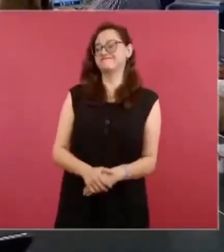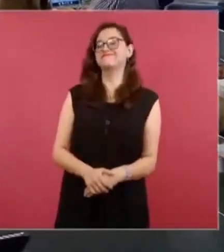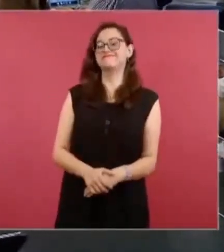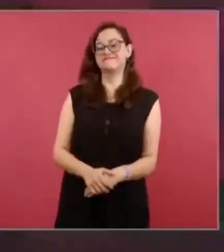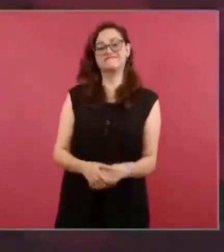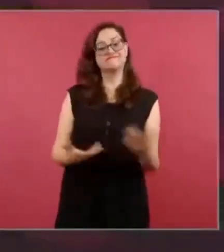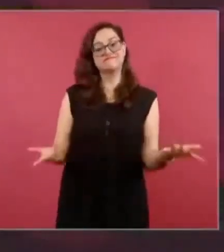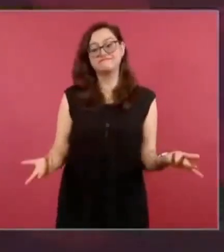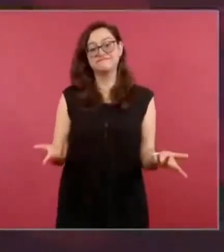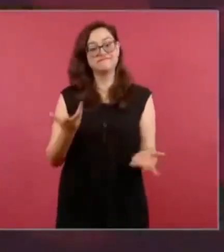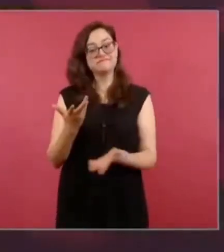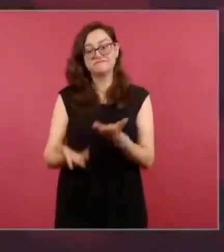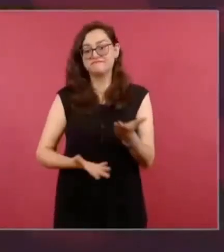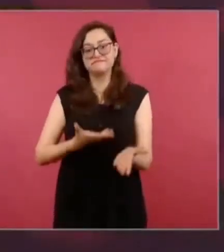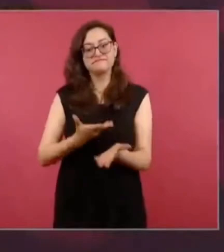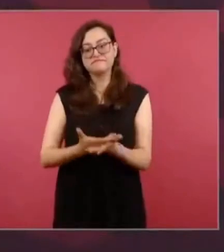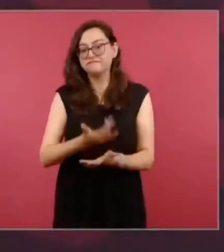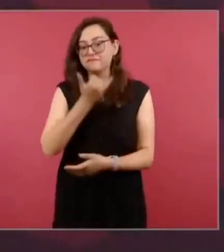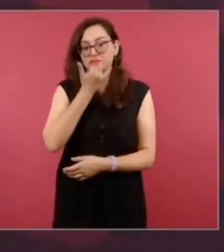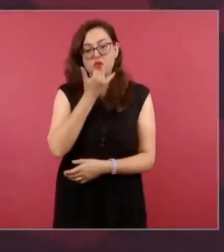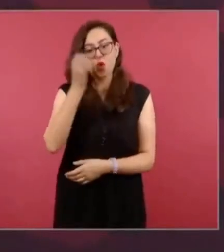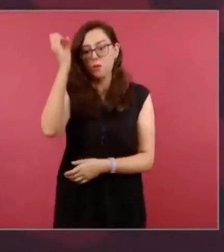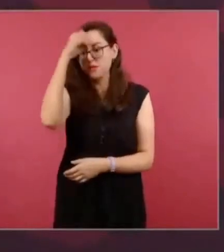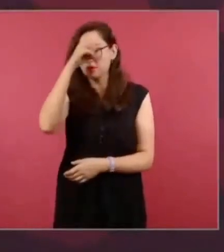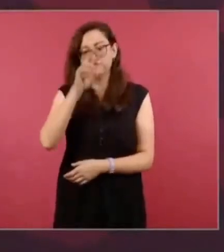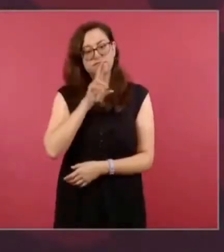Ofrezco disculpas, pero no puedo contestar. Claro.